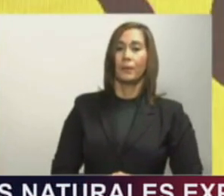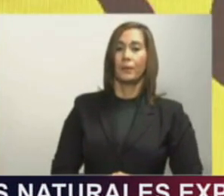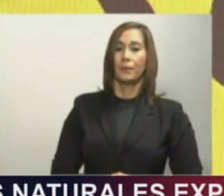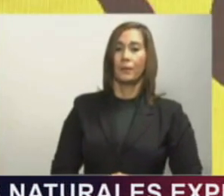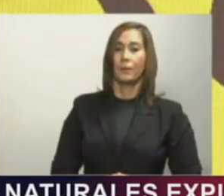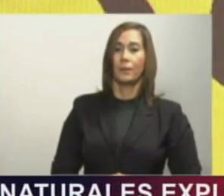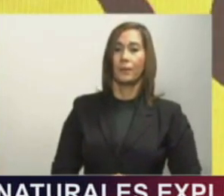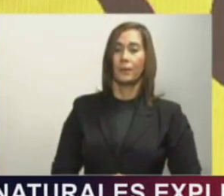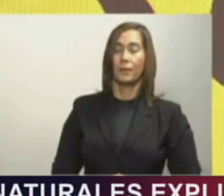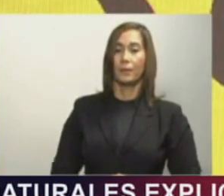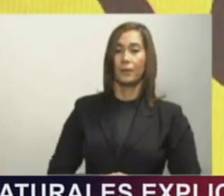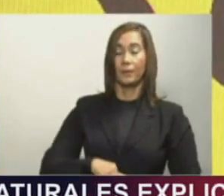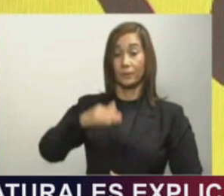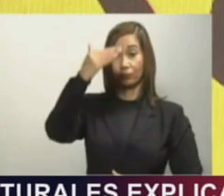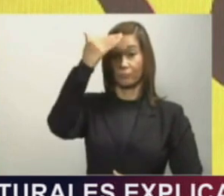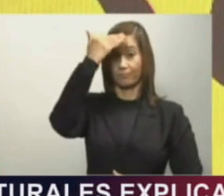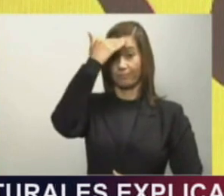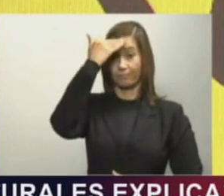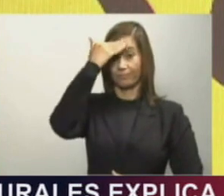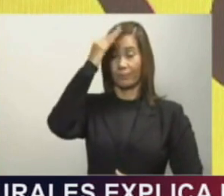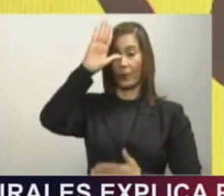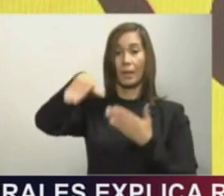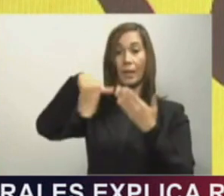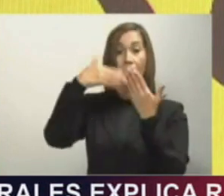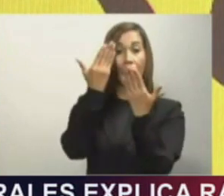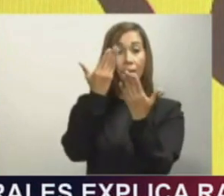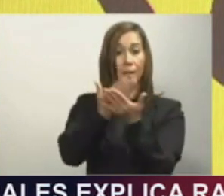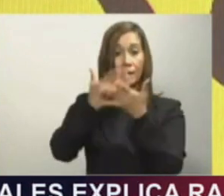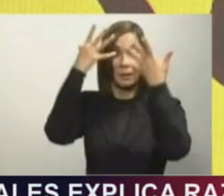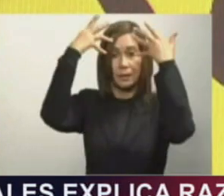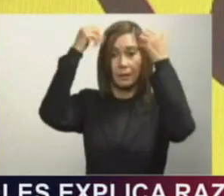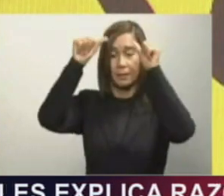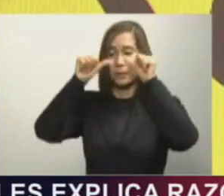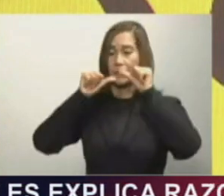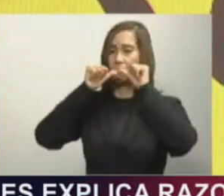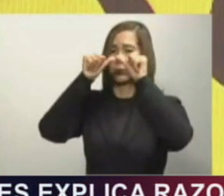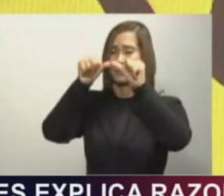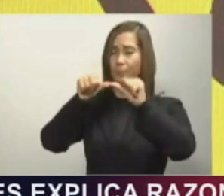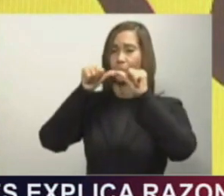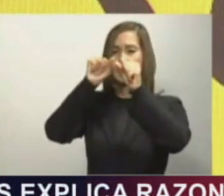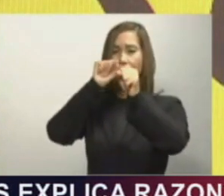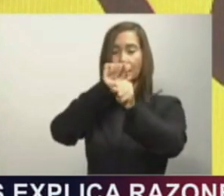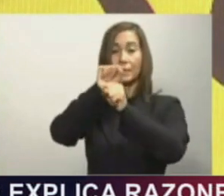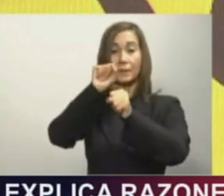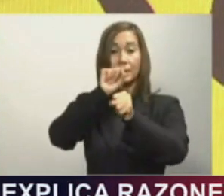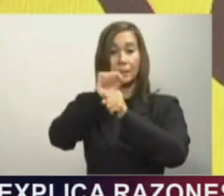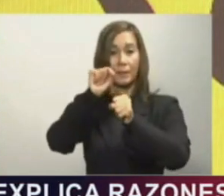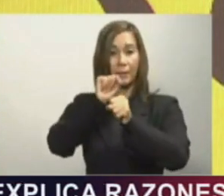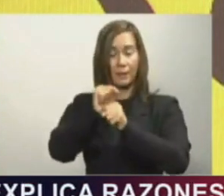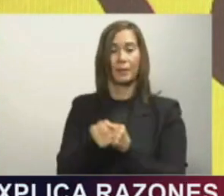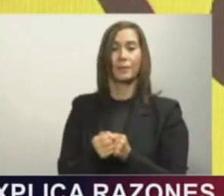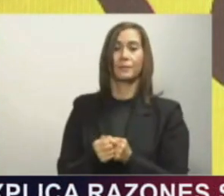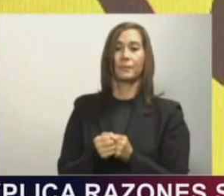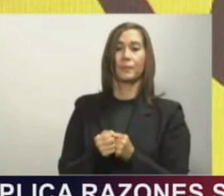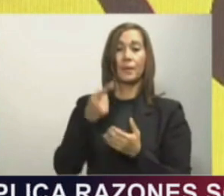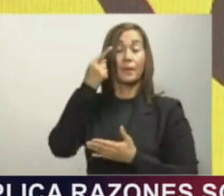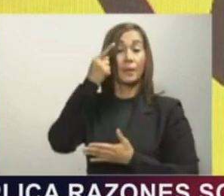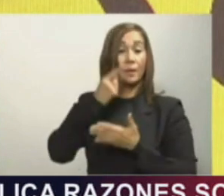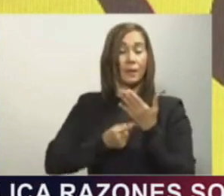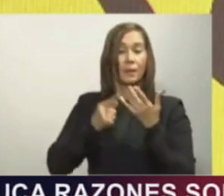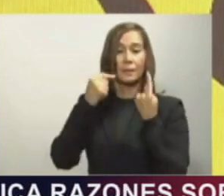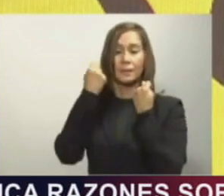presidencia, hemos trabajado sin descanso para tratar de mejorar la calidad de vida de todas las personas,